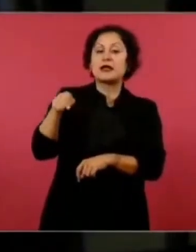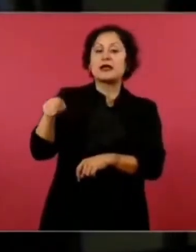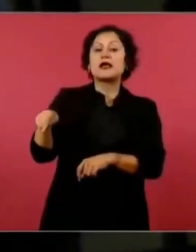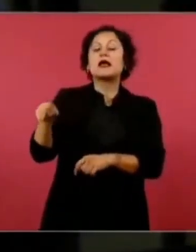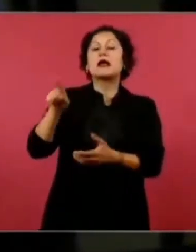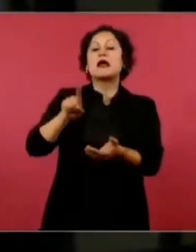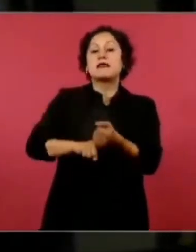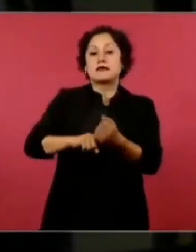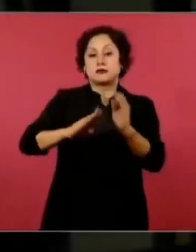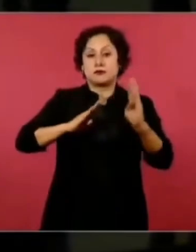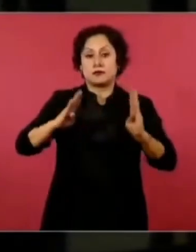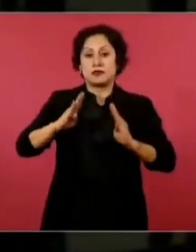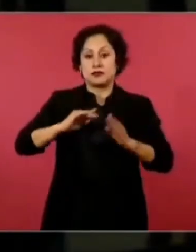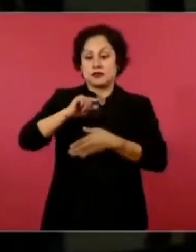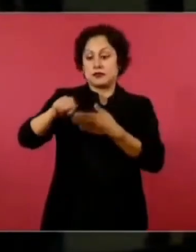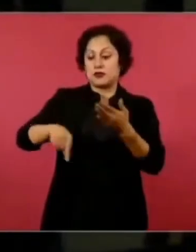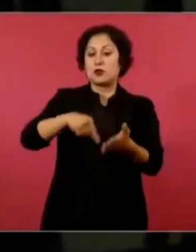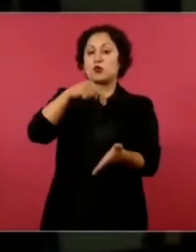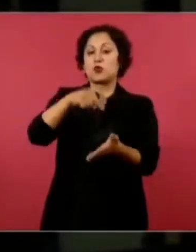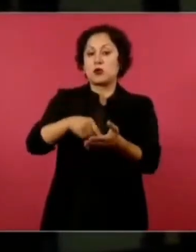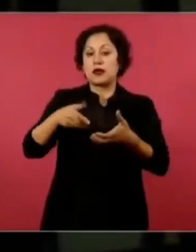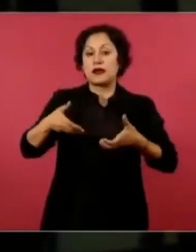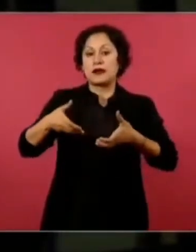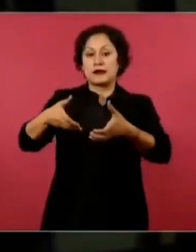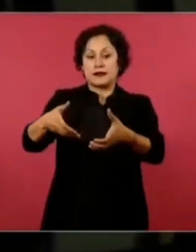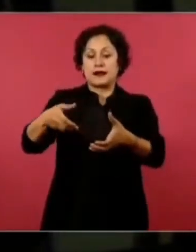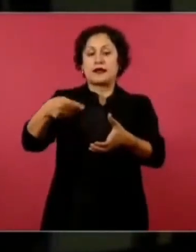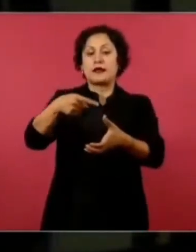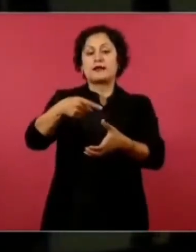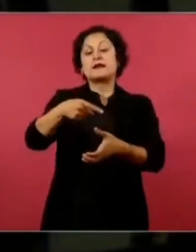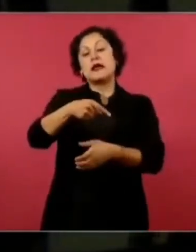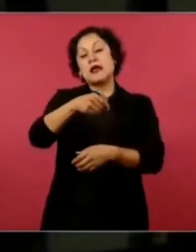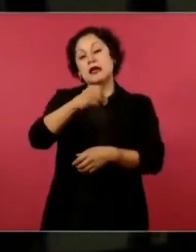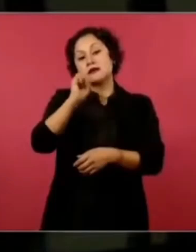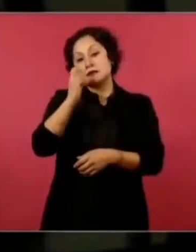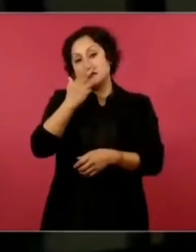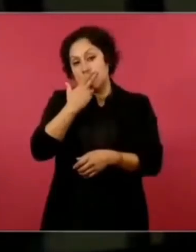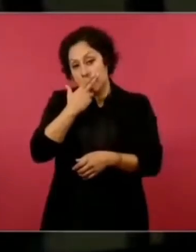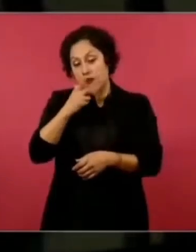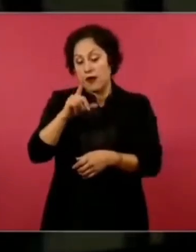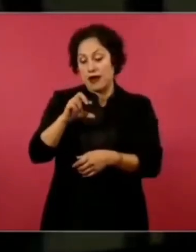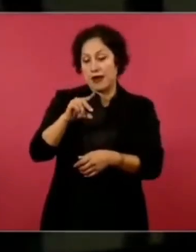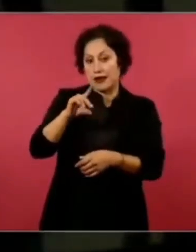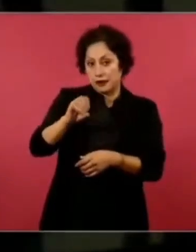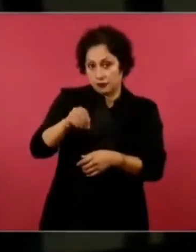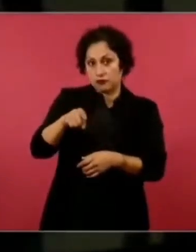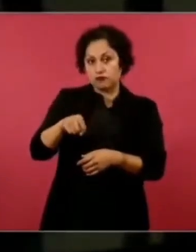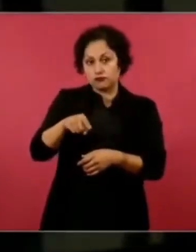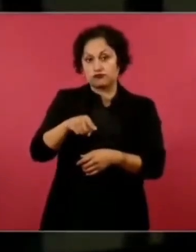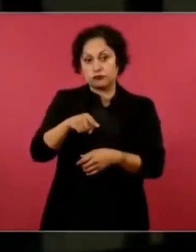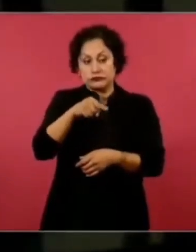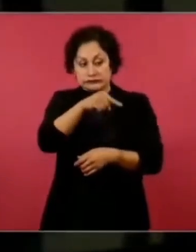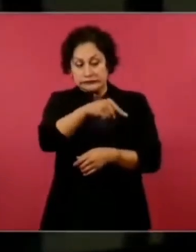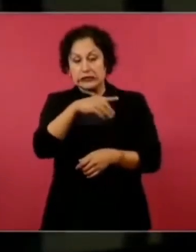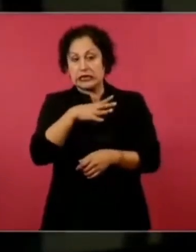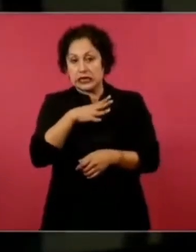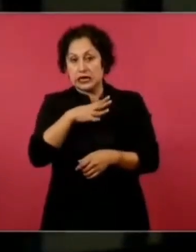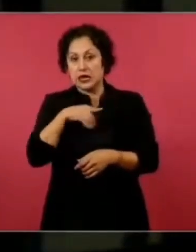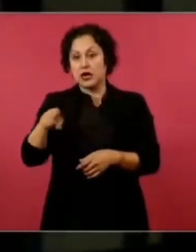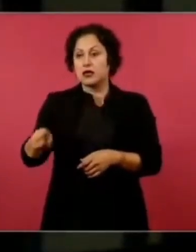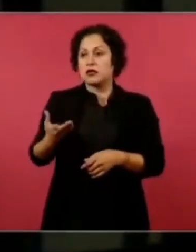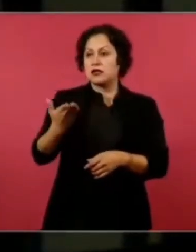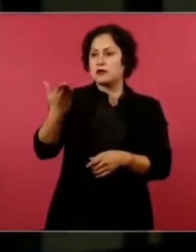ubicada en Lerdo y 16 de septiembre en Ciudad Juárez, Chihuahua, se les pudiera facilitar,